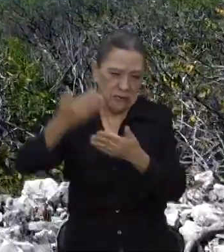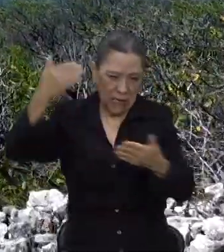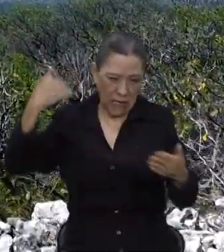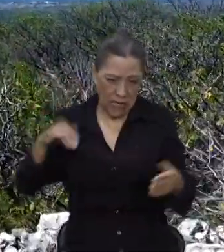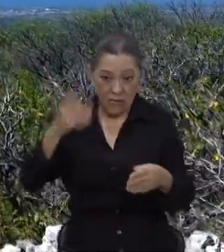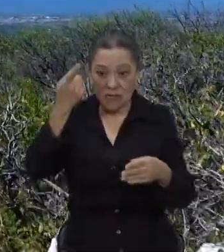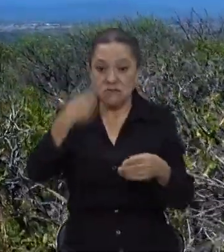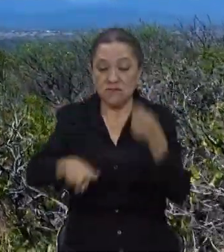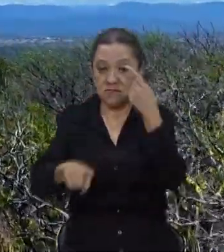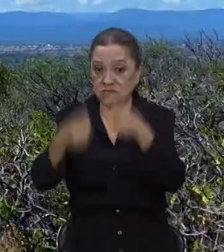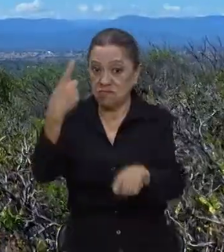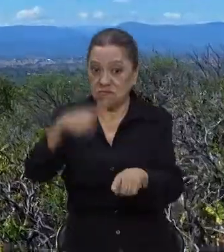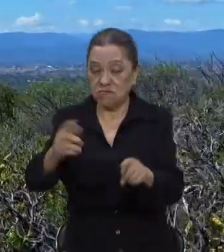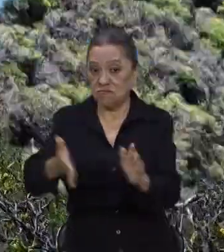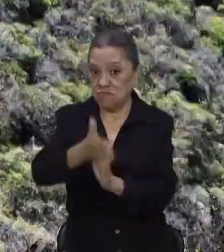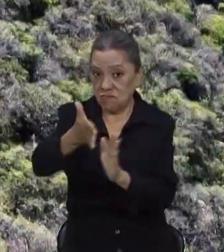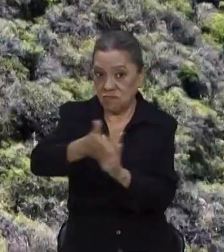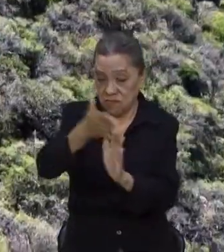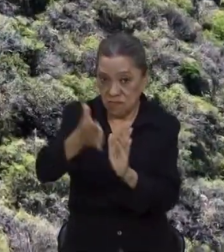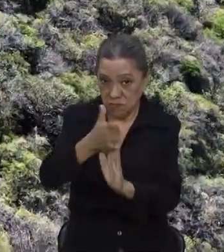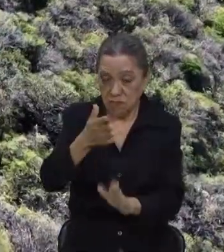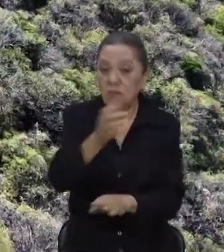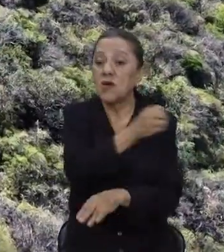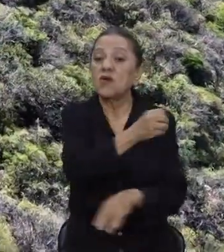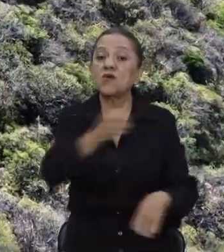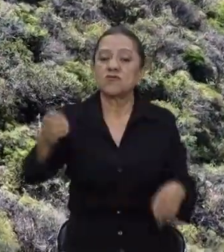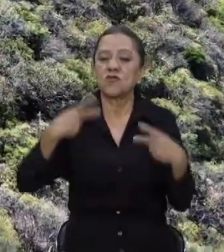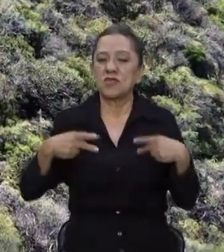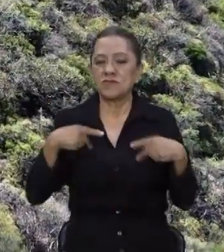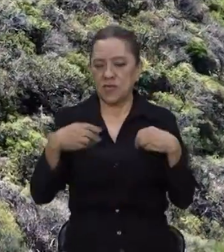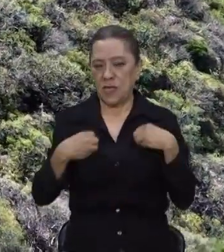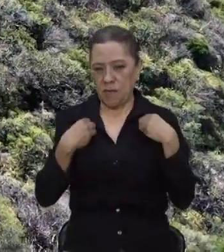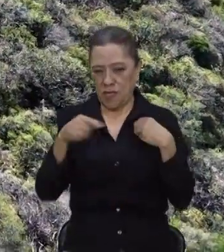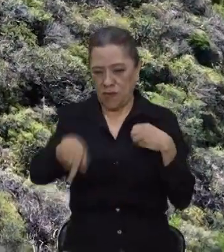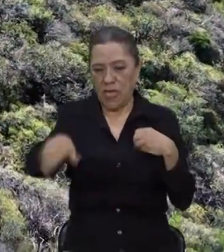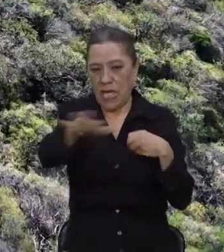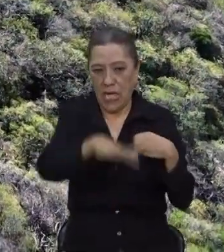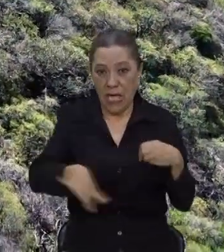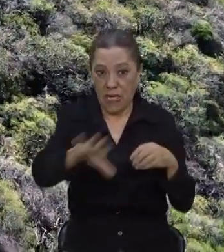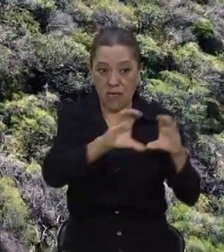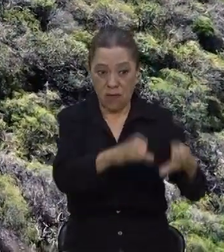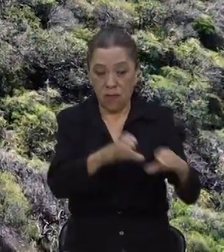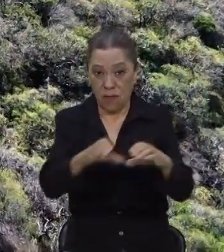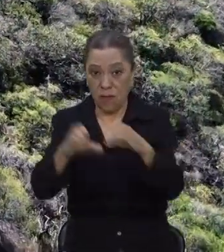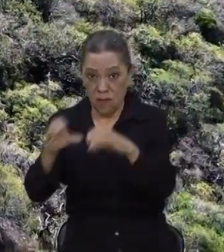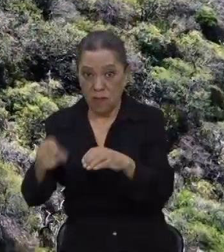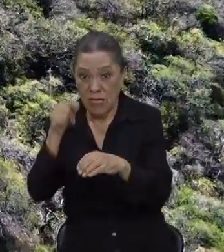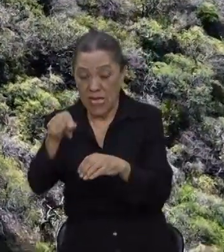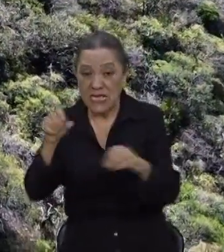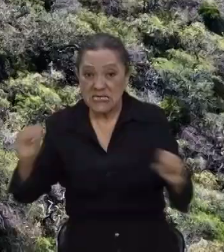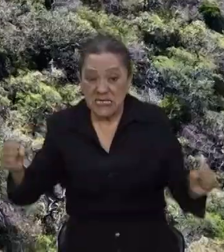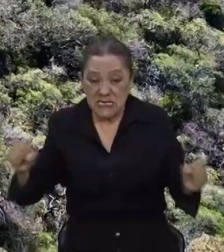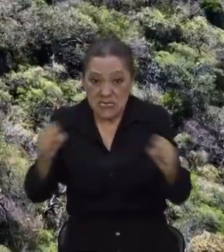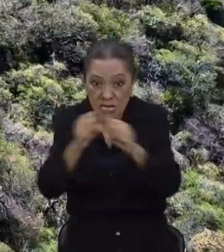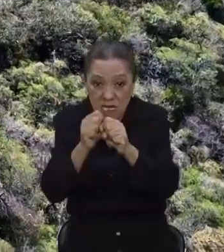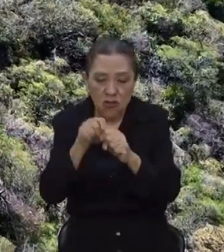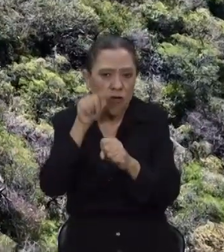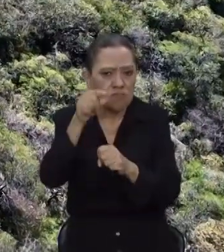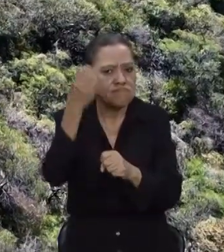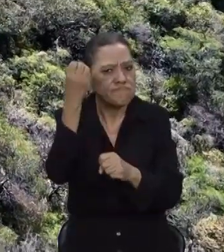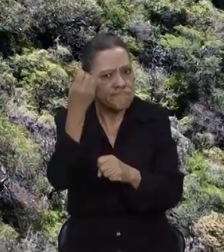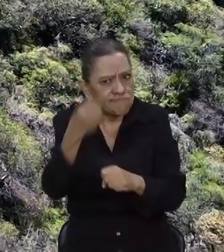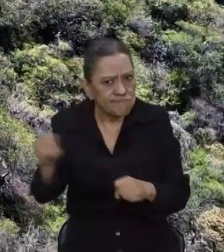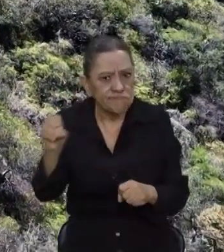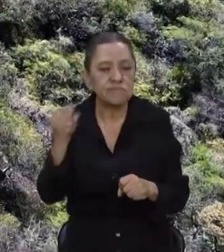bien mandado a construir por los ochicalcas quienes obligan a los habitantes de esta comunidad, a las primeras tribus de este cerro, a construir este